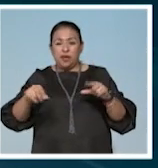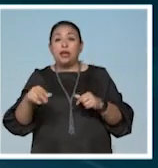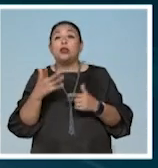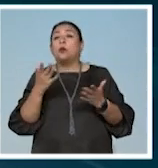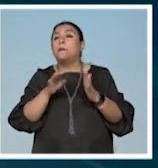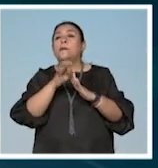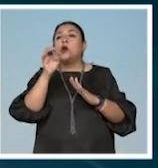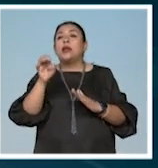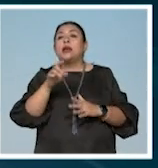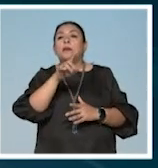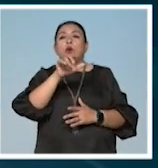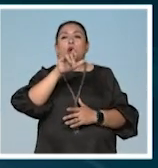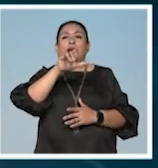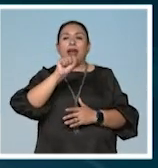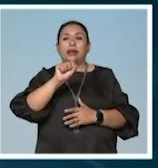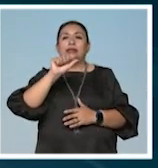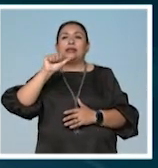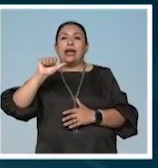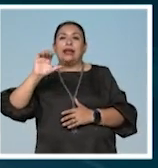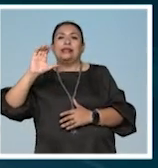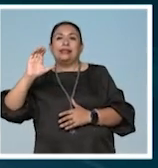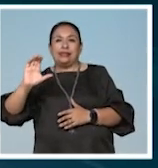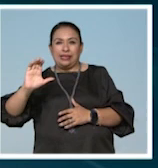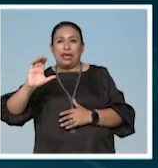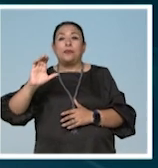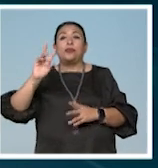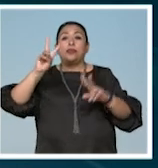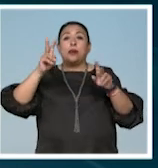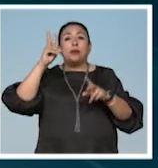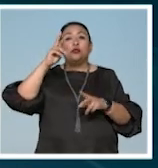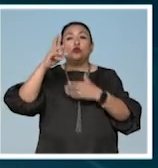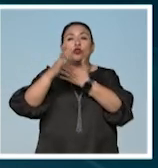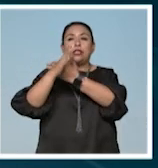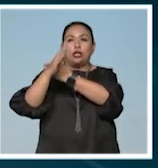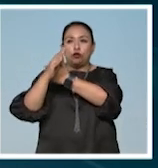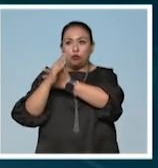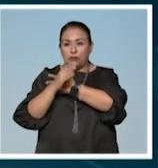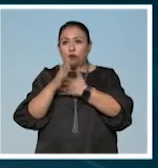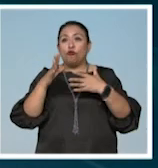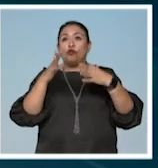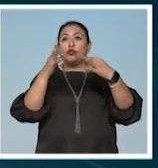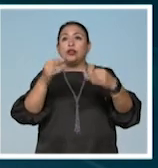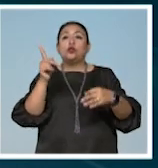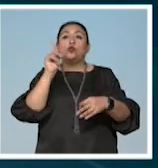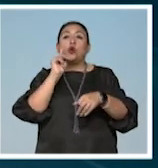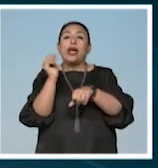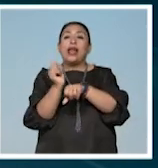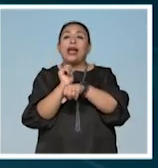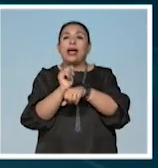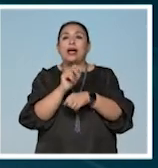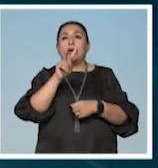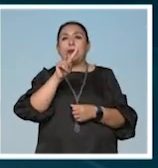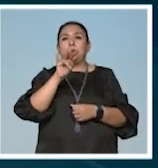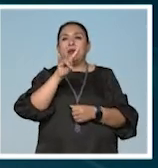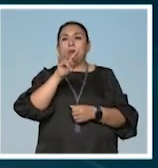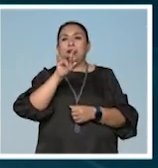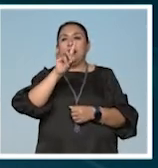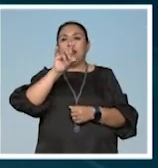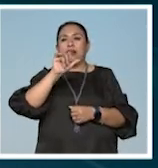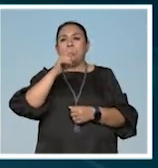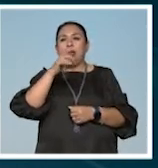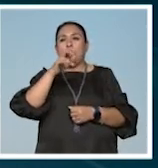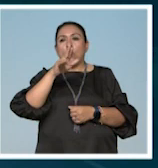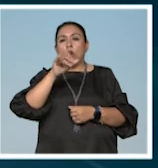Tal es el caso de Alas, asociación civil Soñando Mariposas, fundada por la actriz y activista Vivaldina Jaubert.